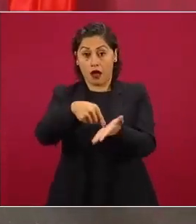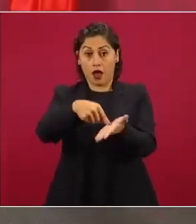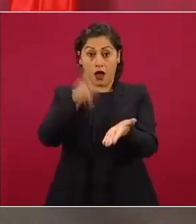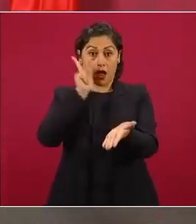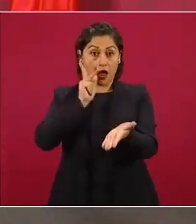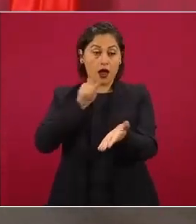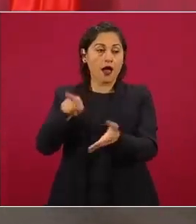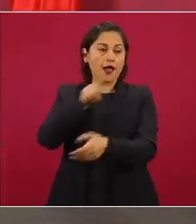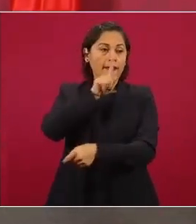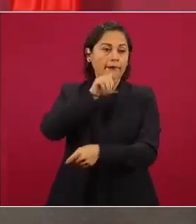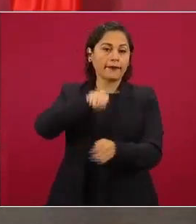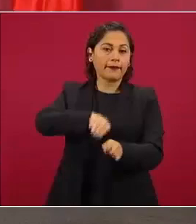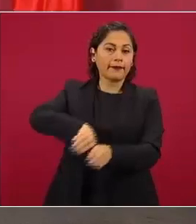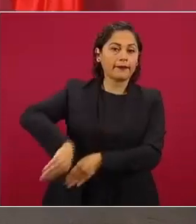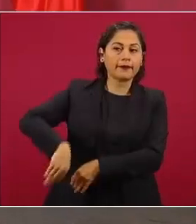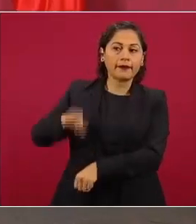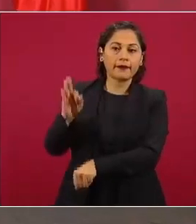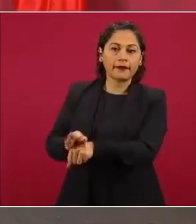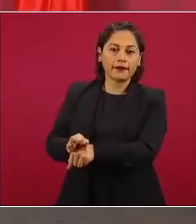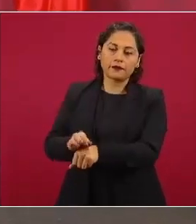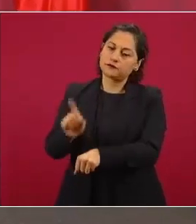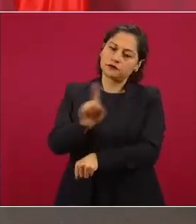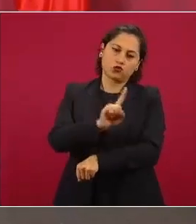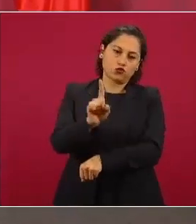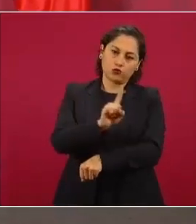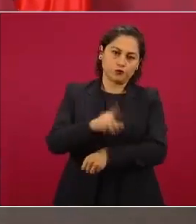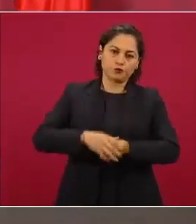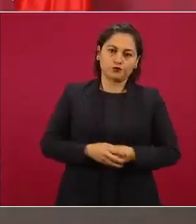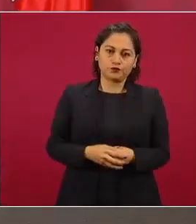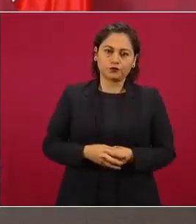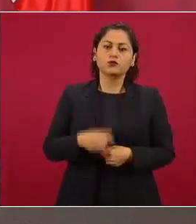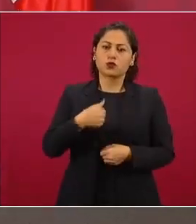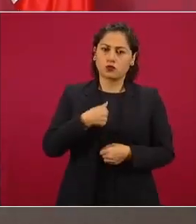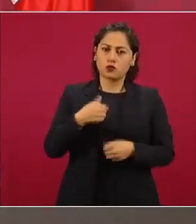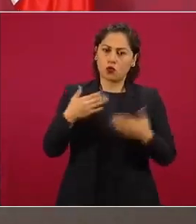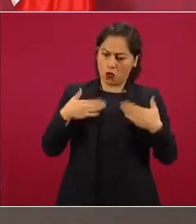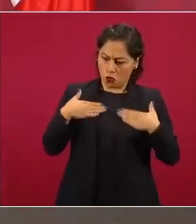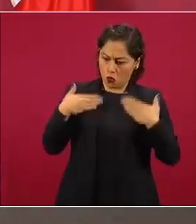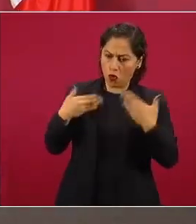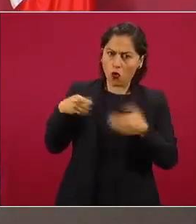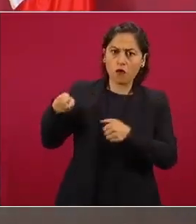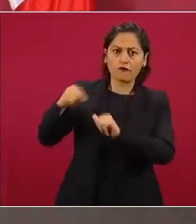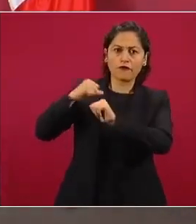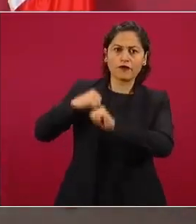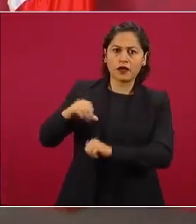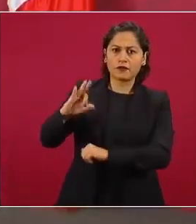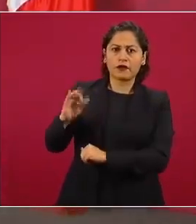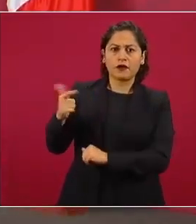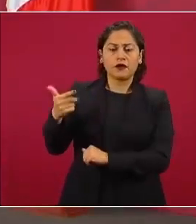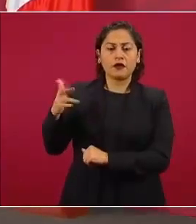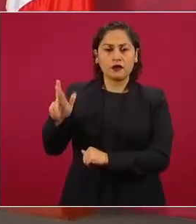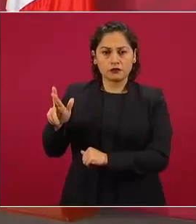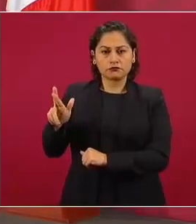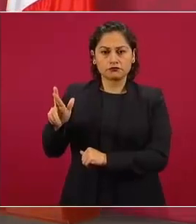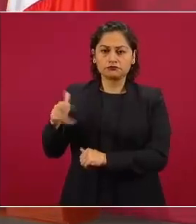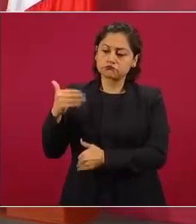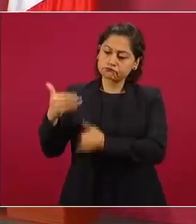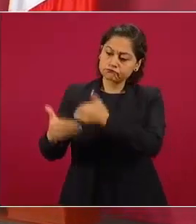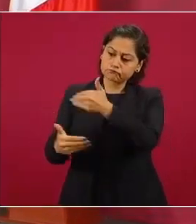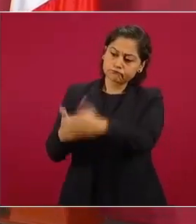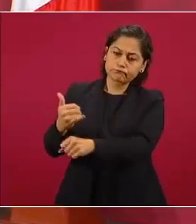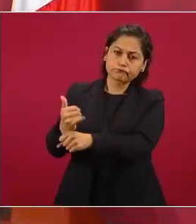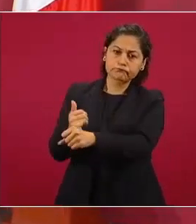tenemos confianza en la fiscalía y se va a conocer todo lo que